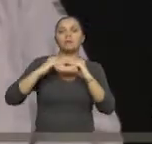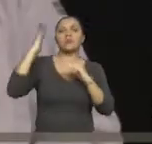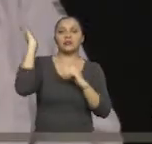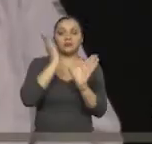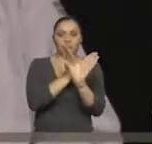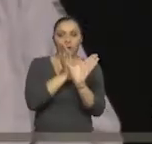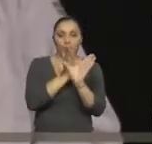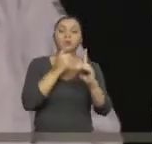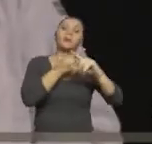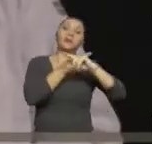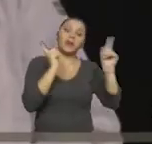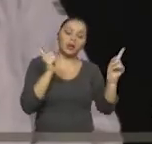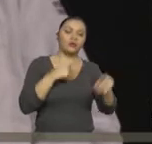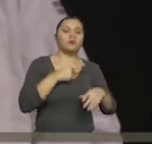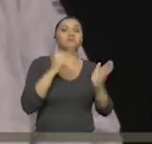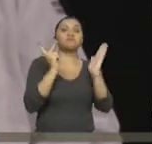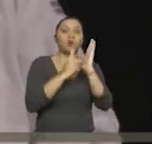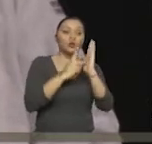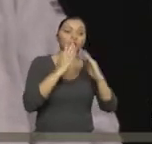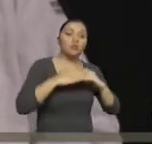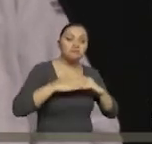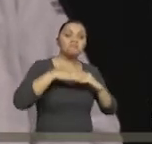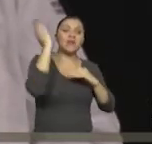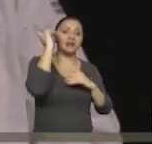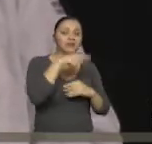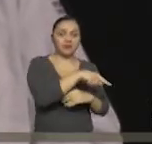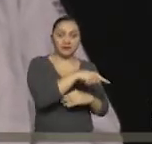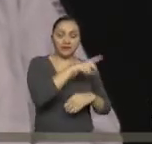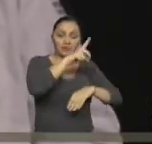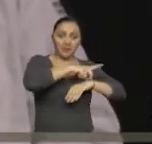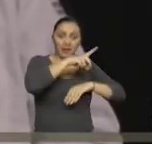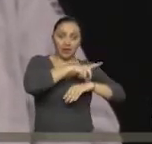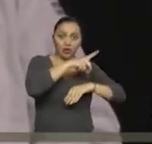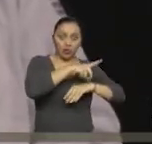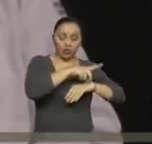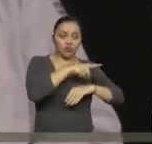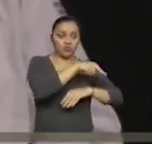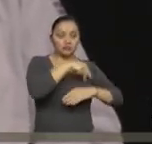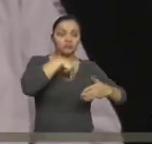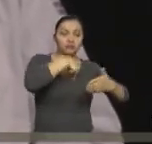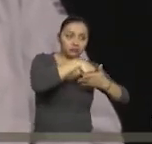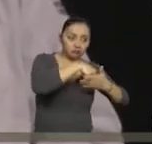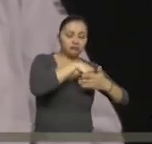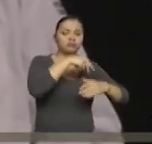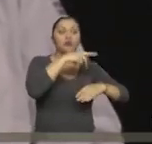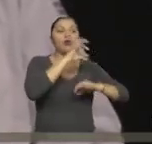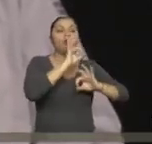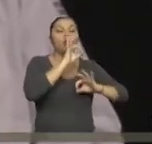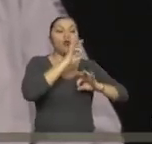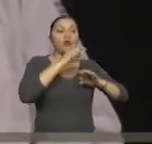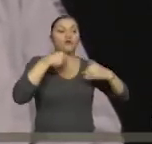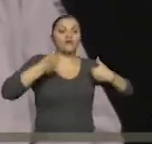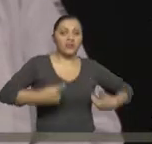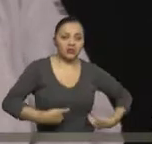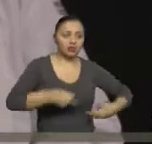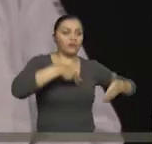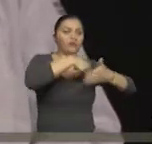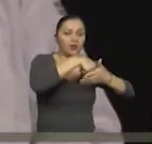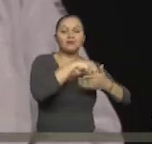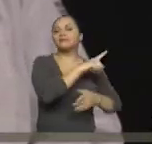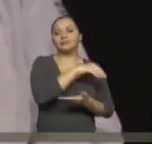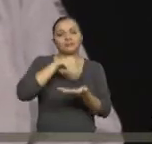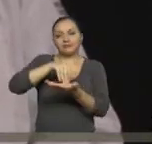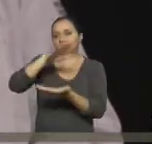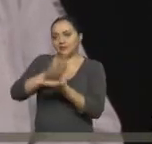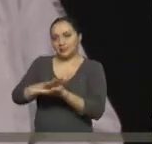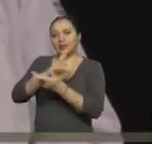patología, dentro de las limitaciones con la vida cotidiana, es más la física, entonces el carnet